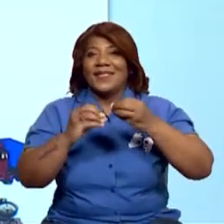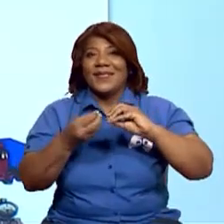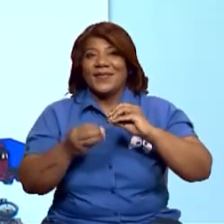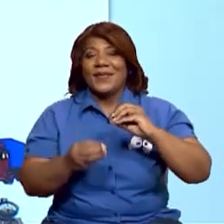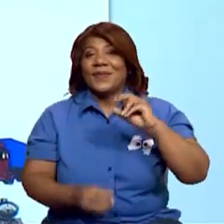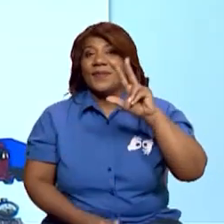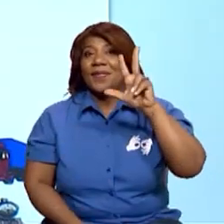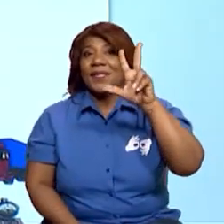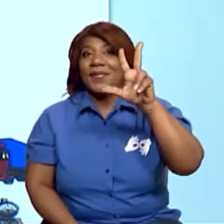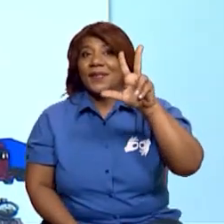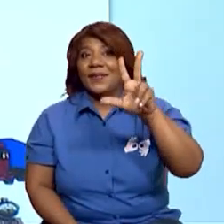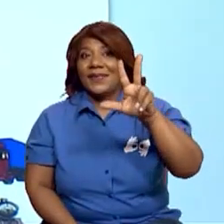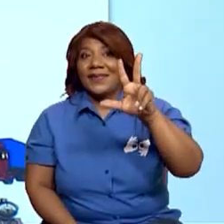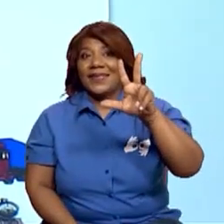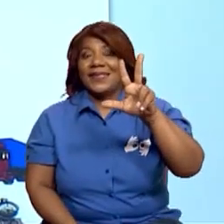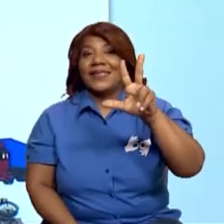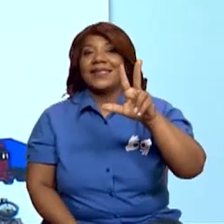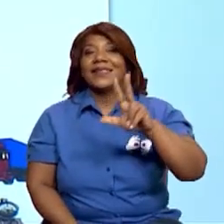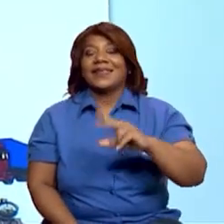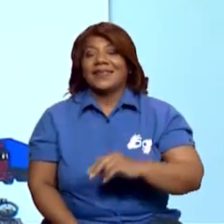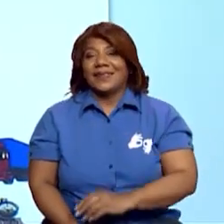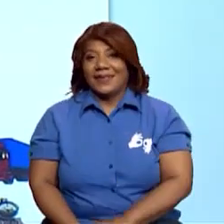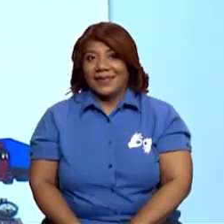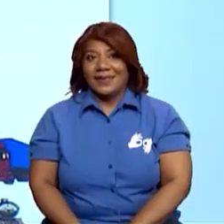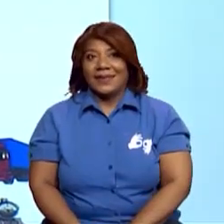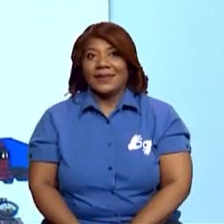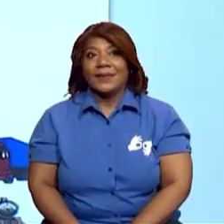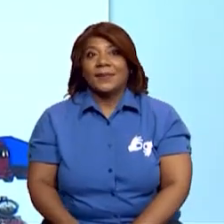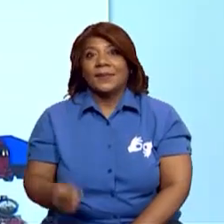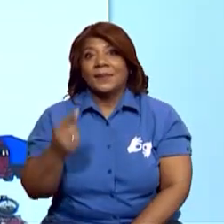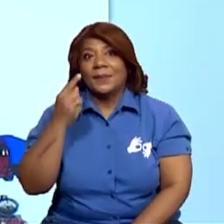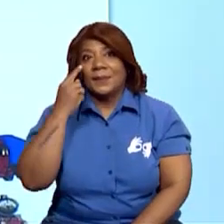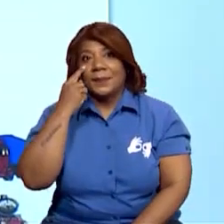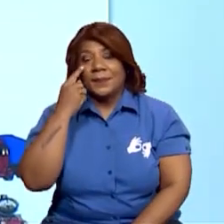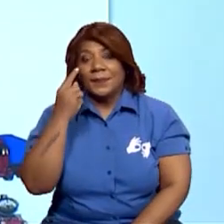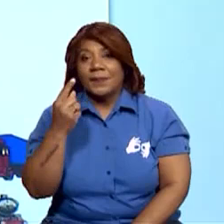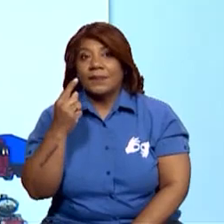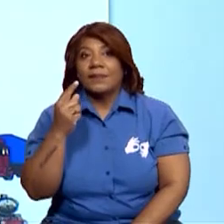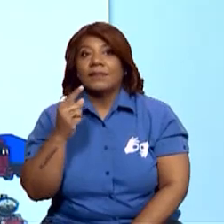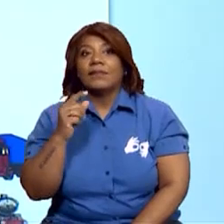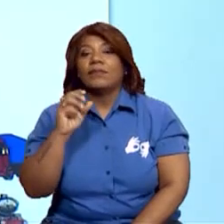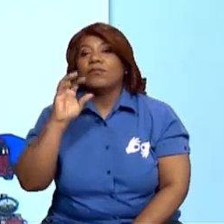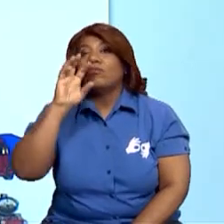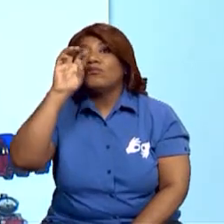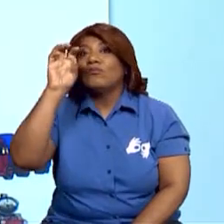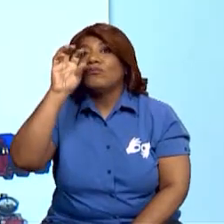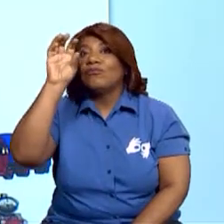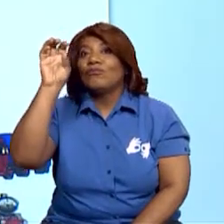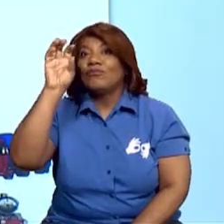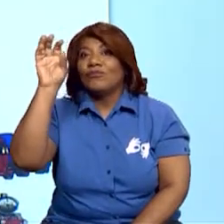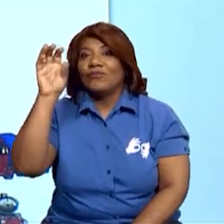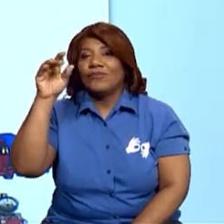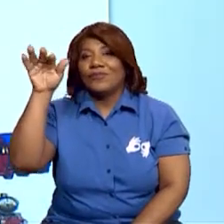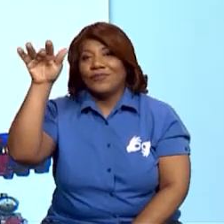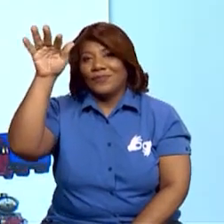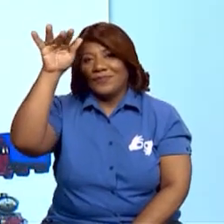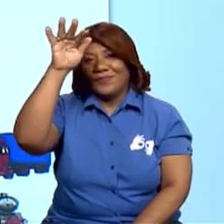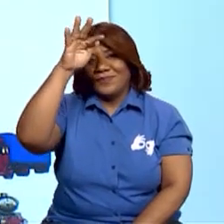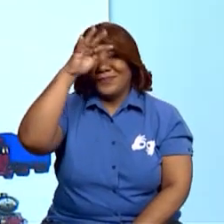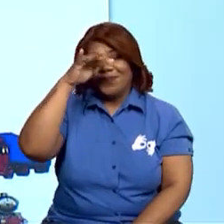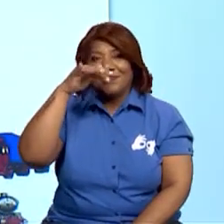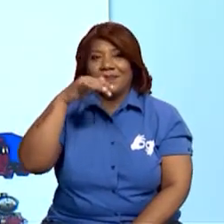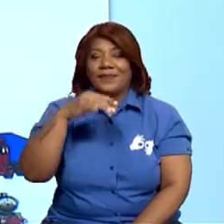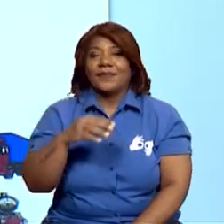ver aquí, bien, bien, bien, bien la imagen. Vas a observar que ahí hay una nubecita que apenas se ve, ¿cierto? Entonces,